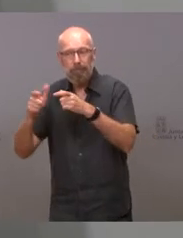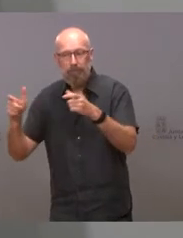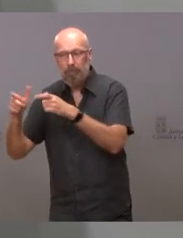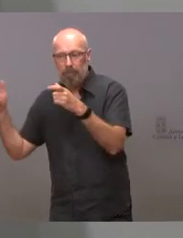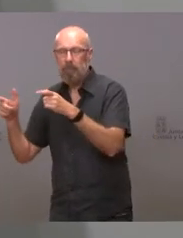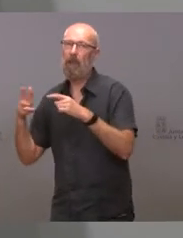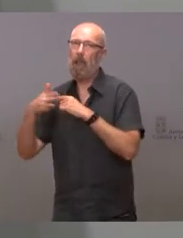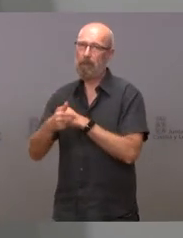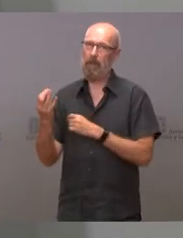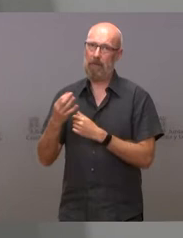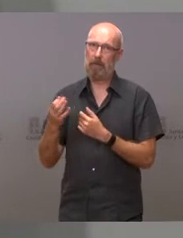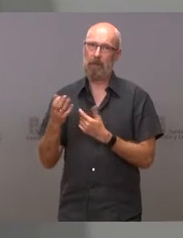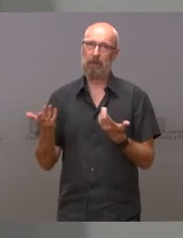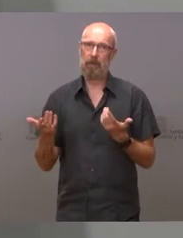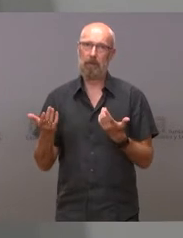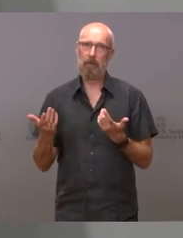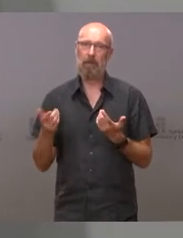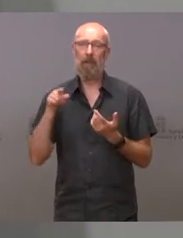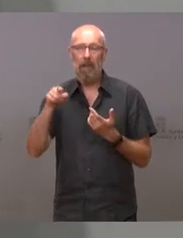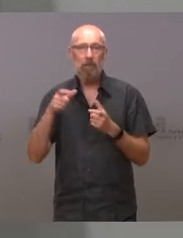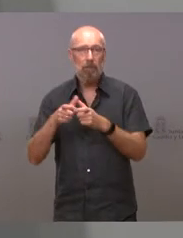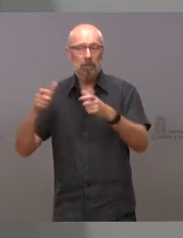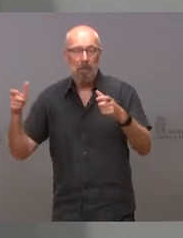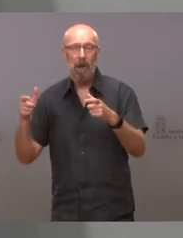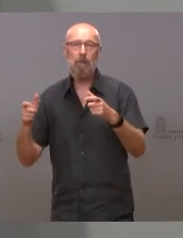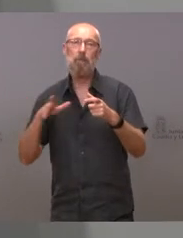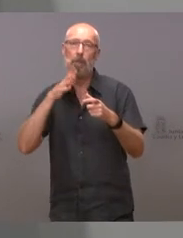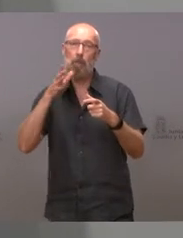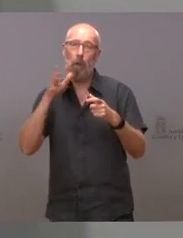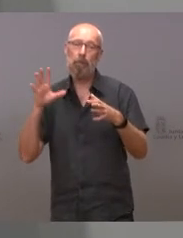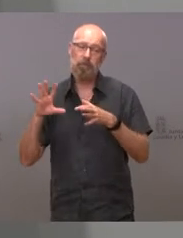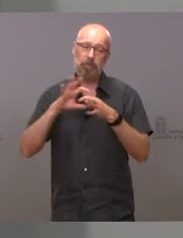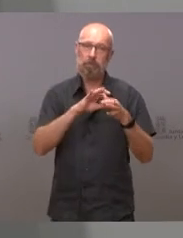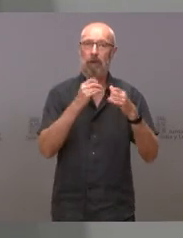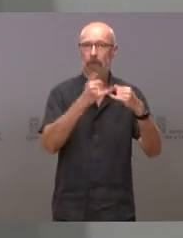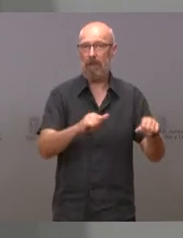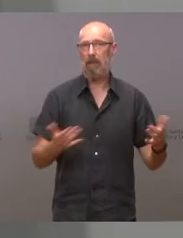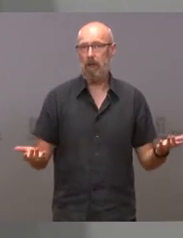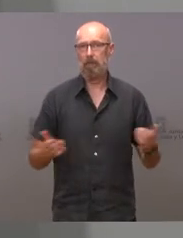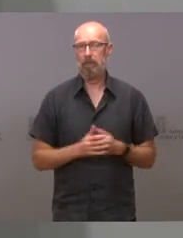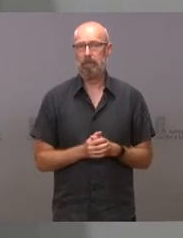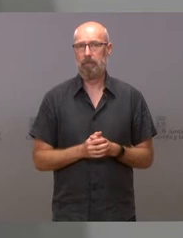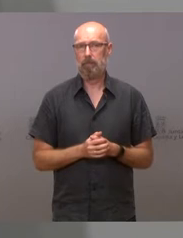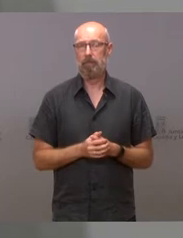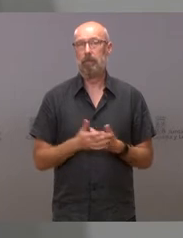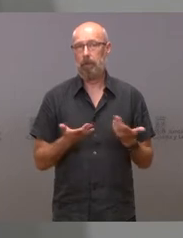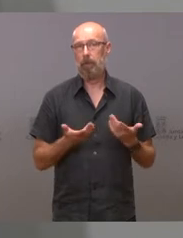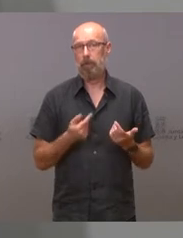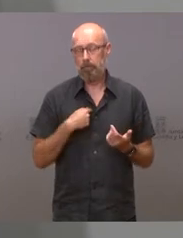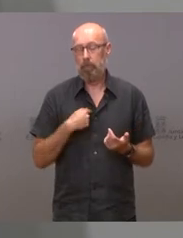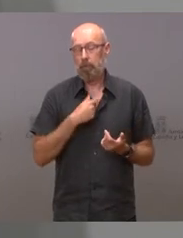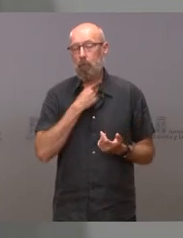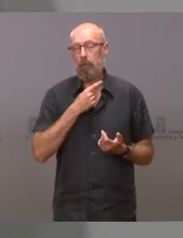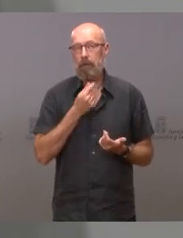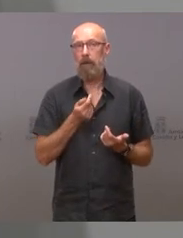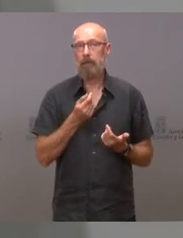parece que tienen una relación evidente con la celebración de las fiestas y lo que nos gustaría es que los ayuntamientos no